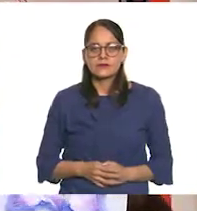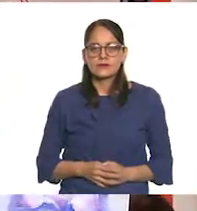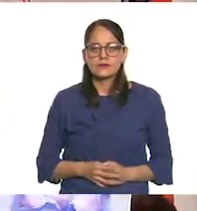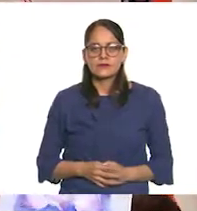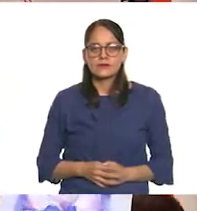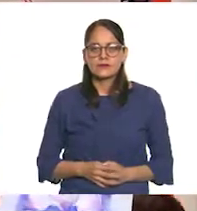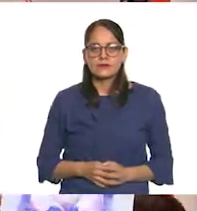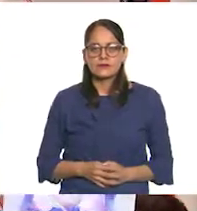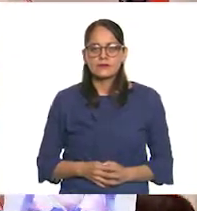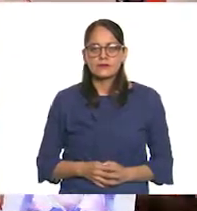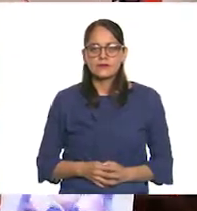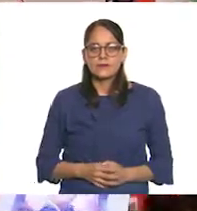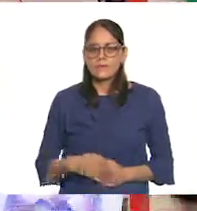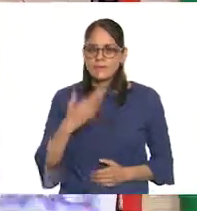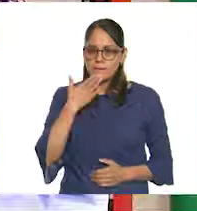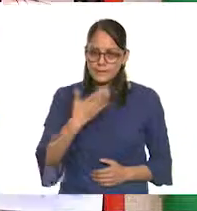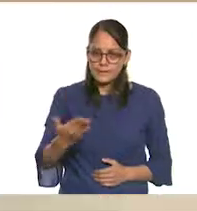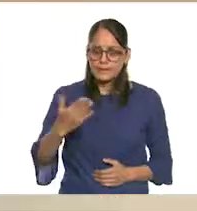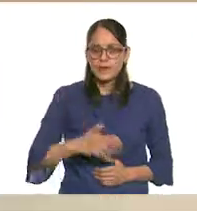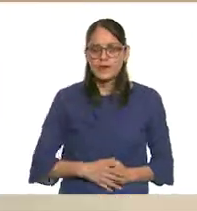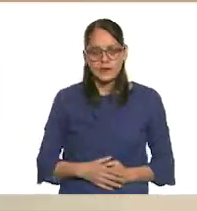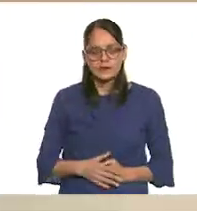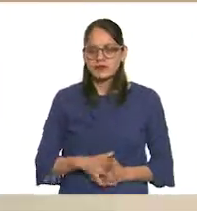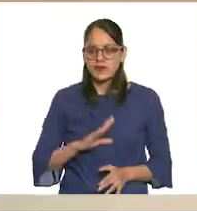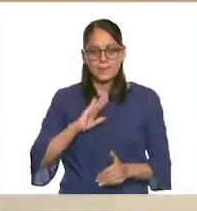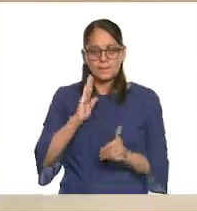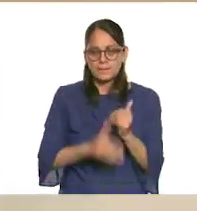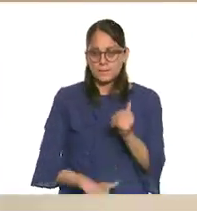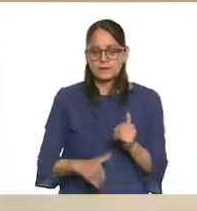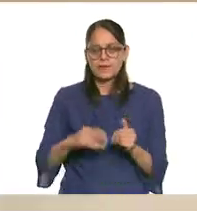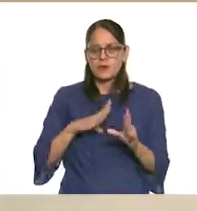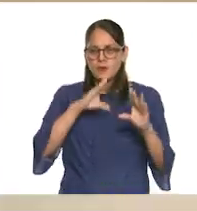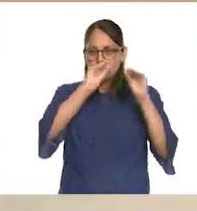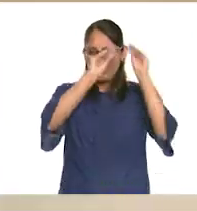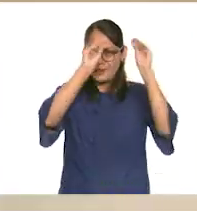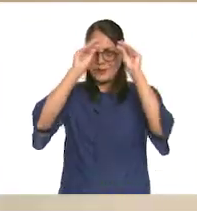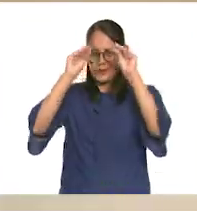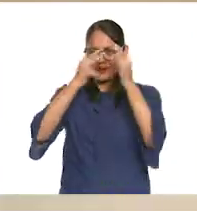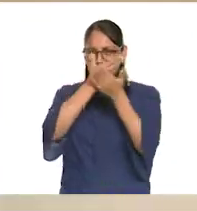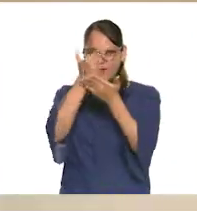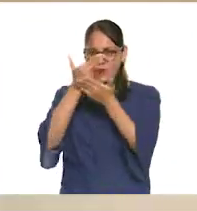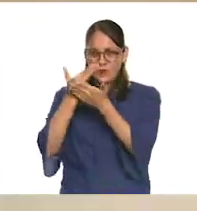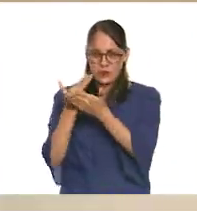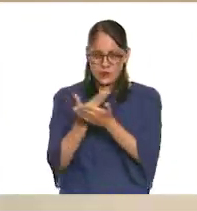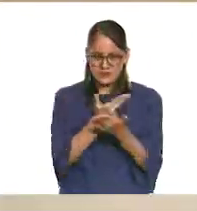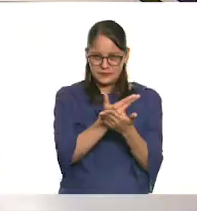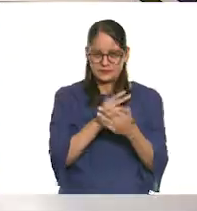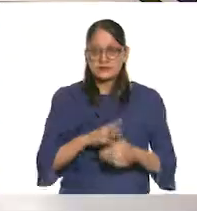Muy bien. Y aquí estamos terminando de colocar los dibujitos.